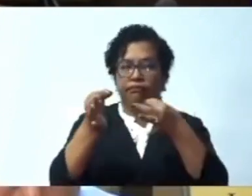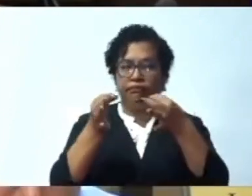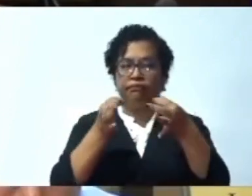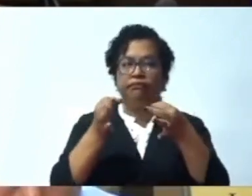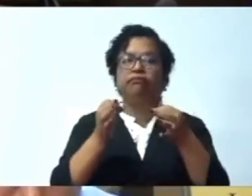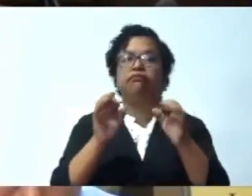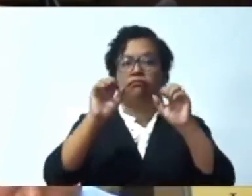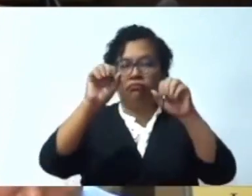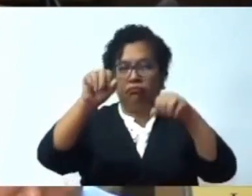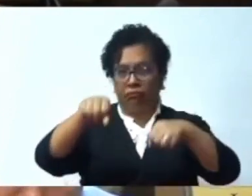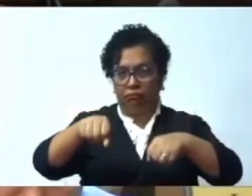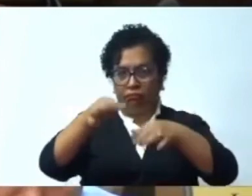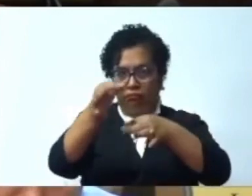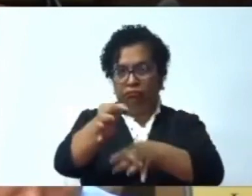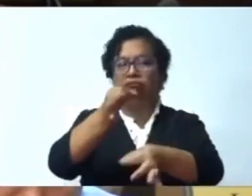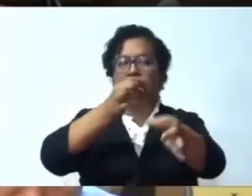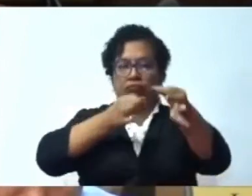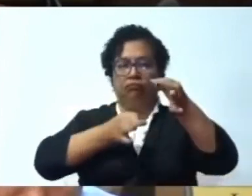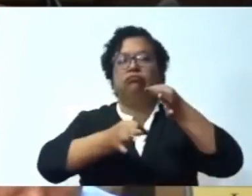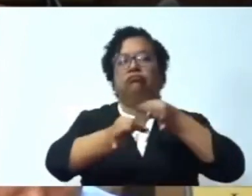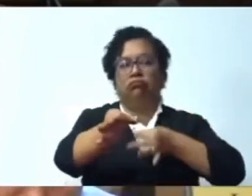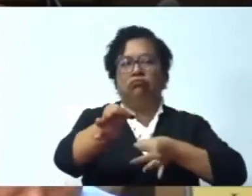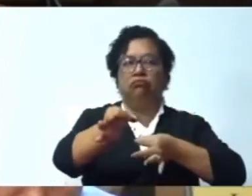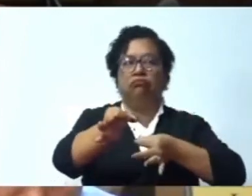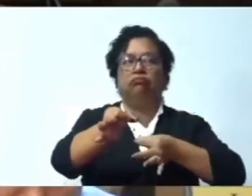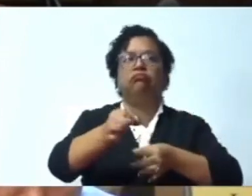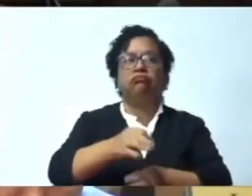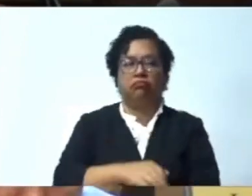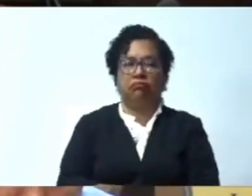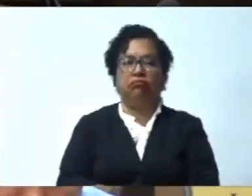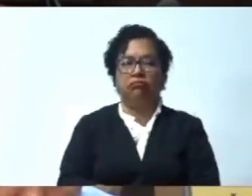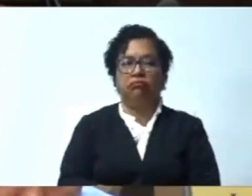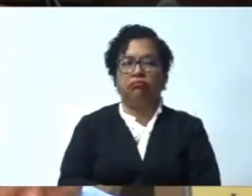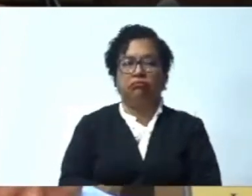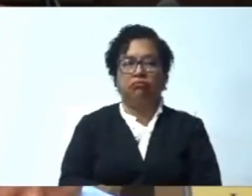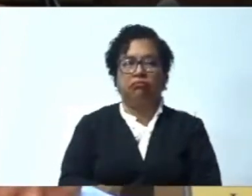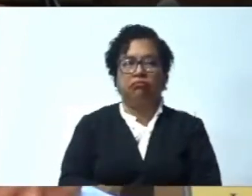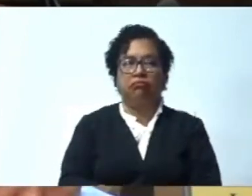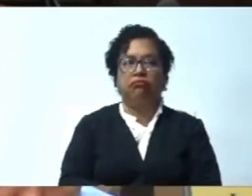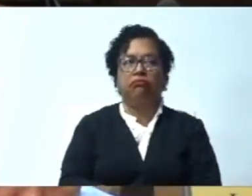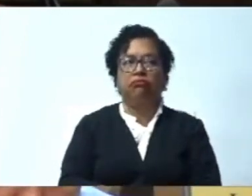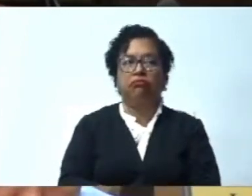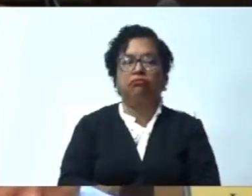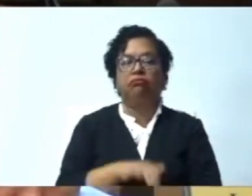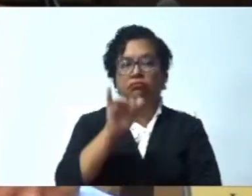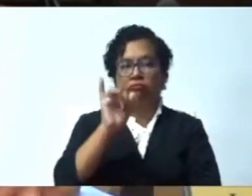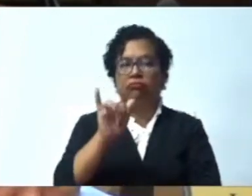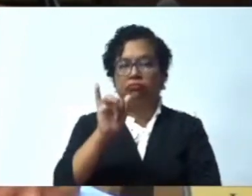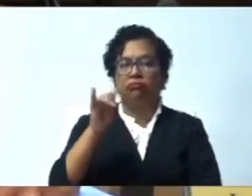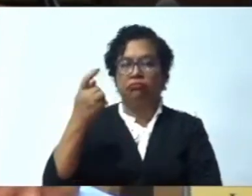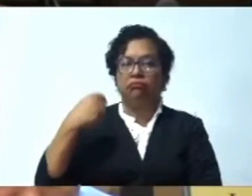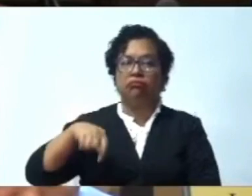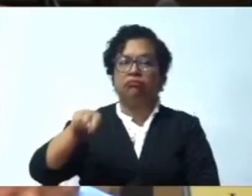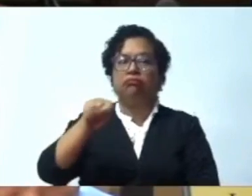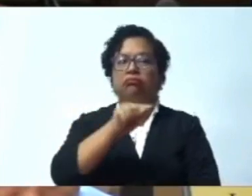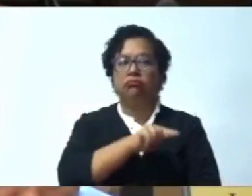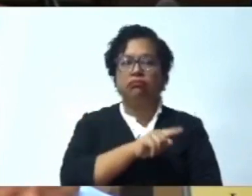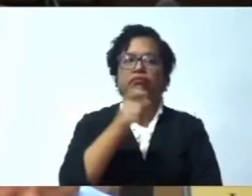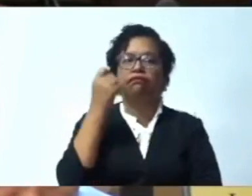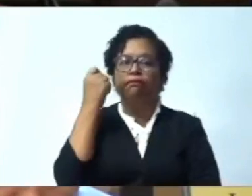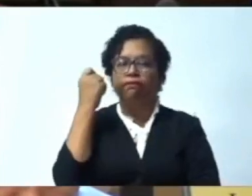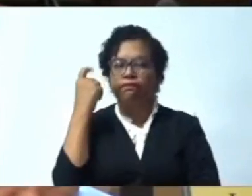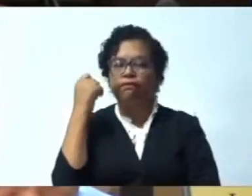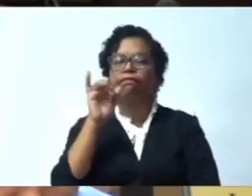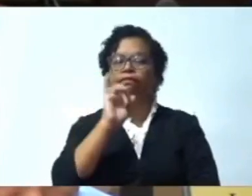tenía una lo va a tener la otra. Es por ello que nosotros entendemos que este Ministerio